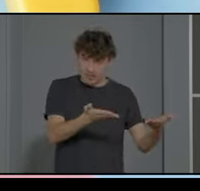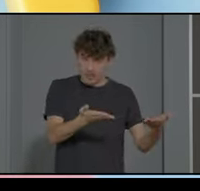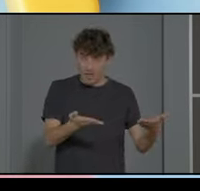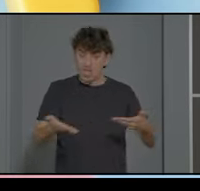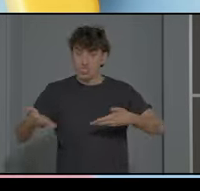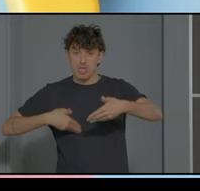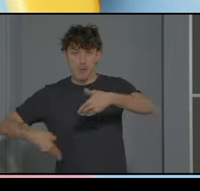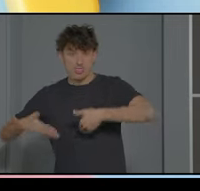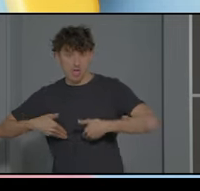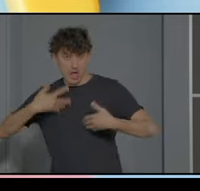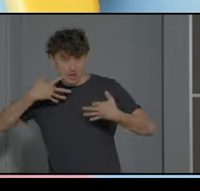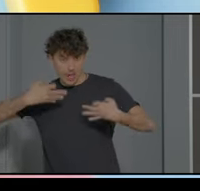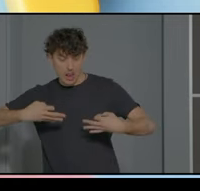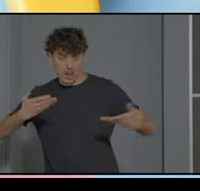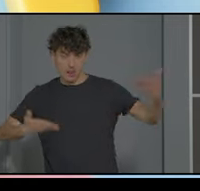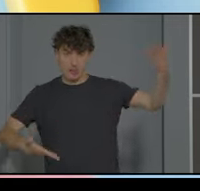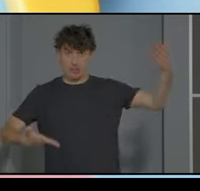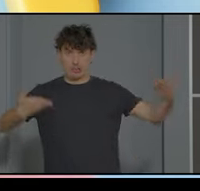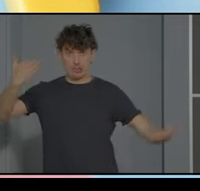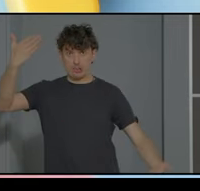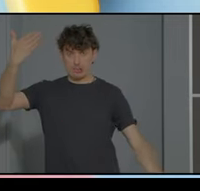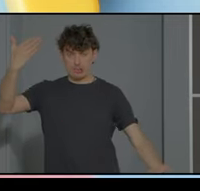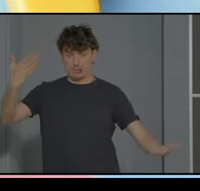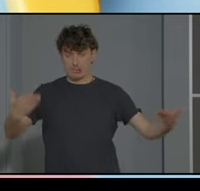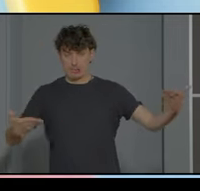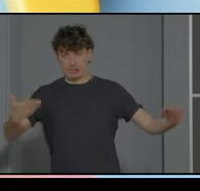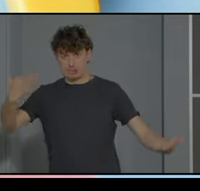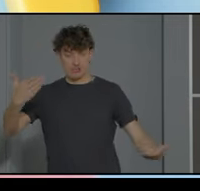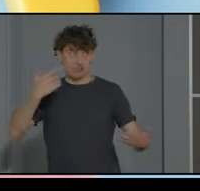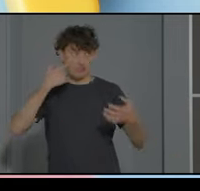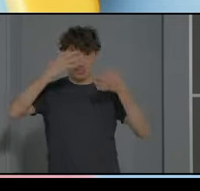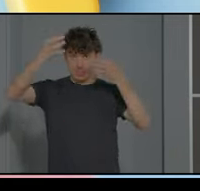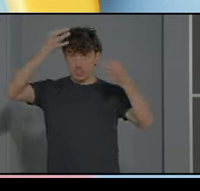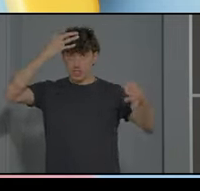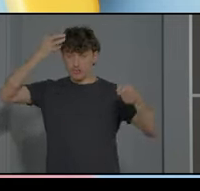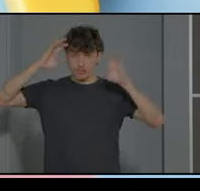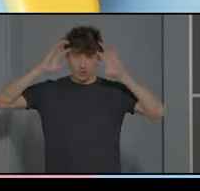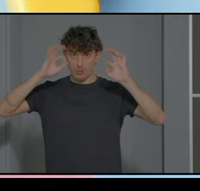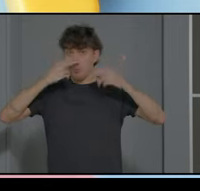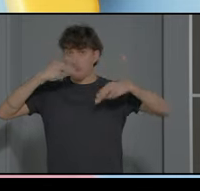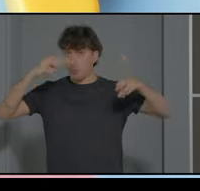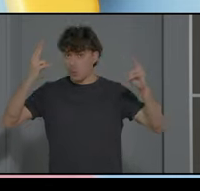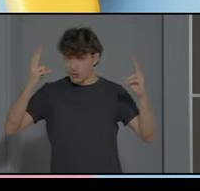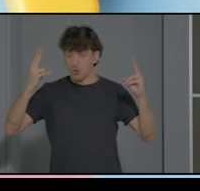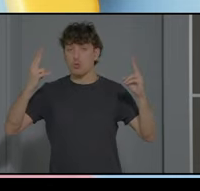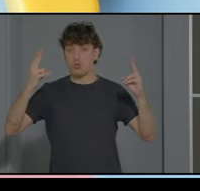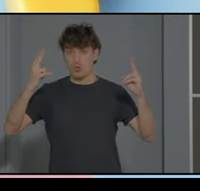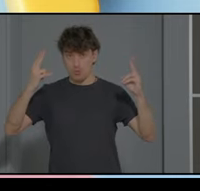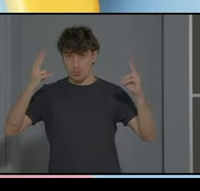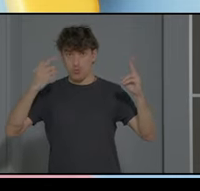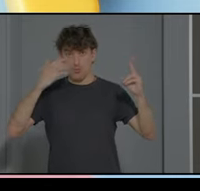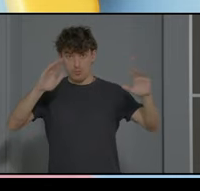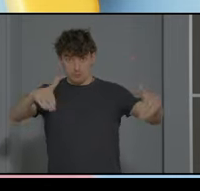demanda real y aquí con datos objetivos publicados vamos a poder ver esas